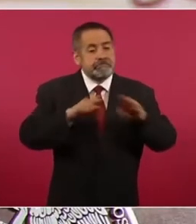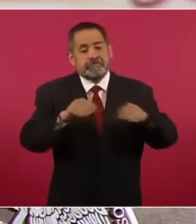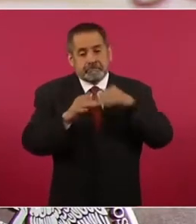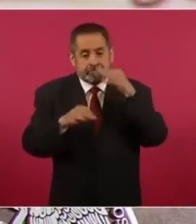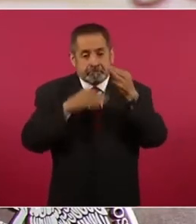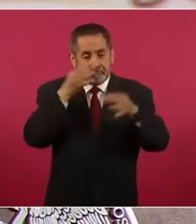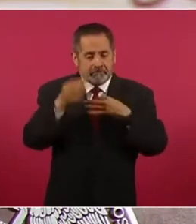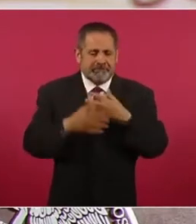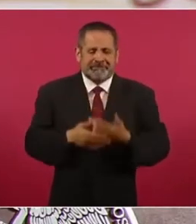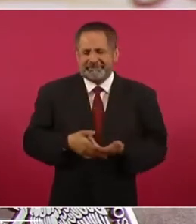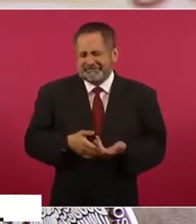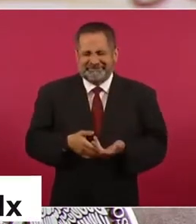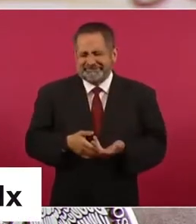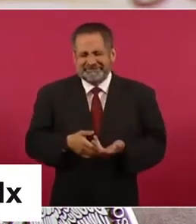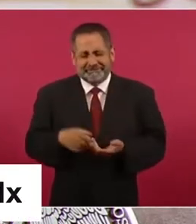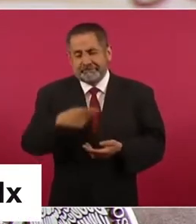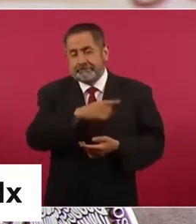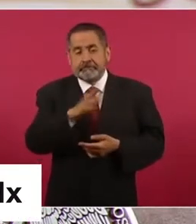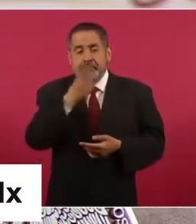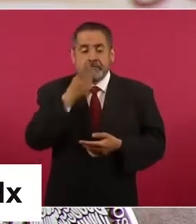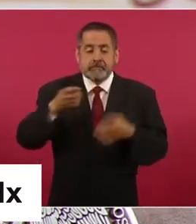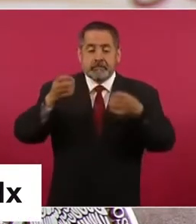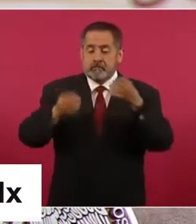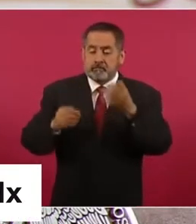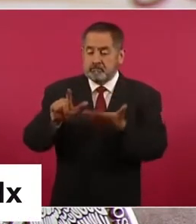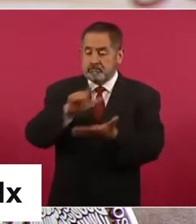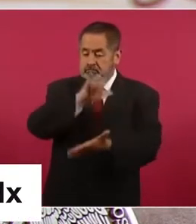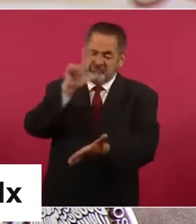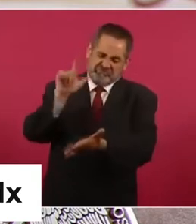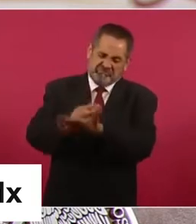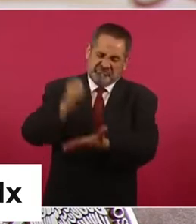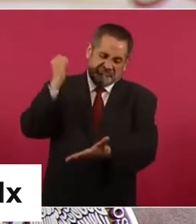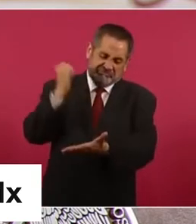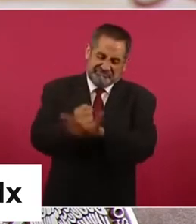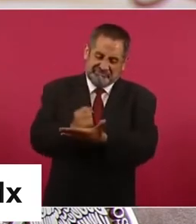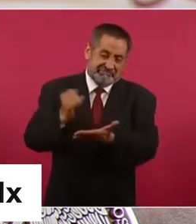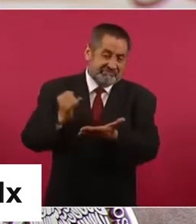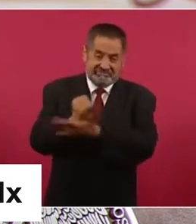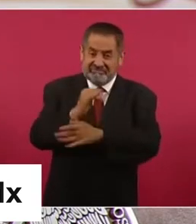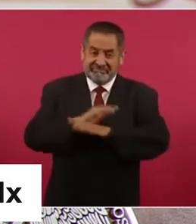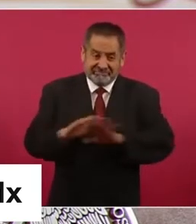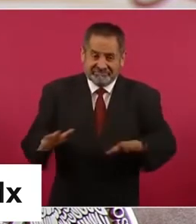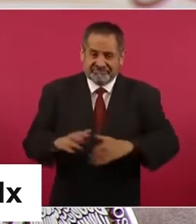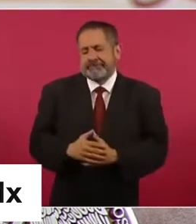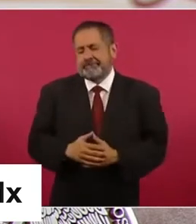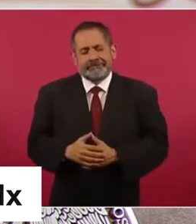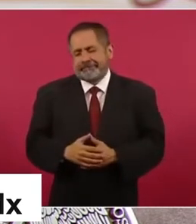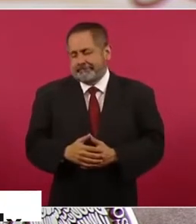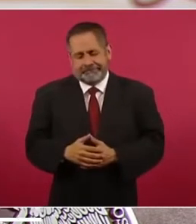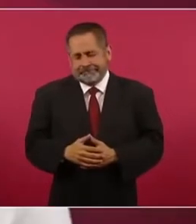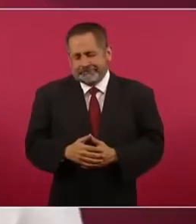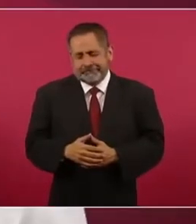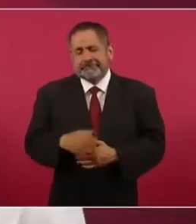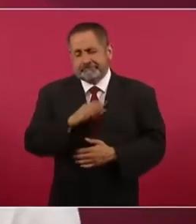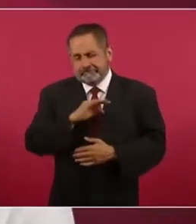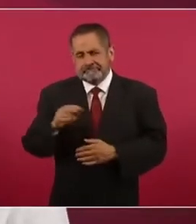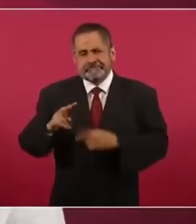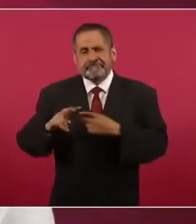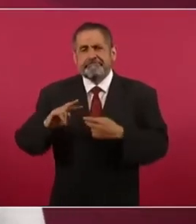la disposición del juez fuera irrevocable, lo cual no es verdad. Para finalizar,